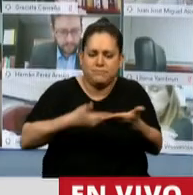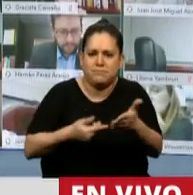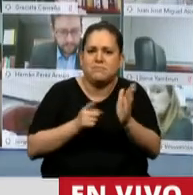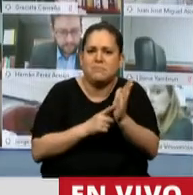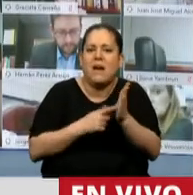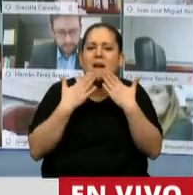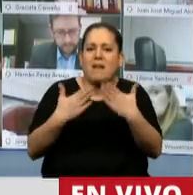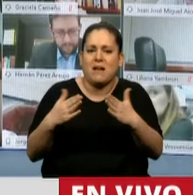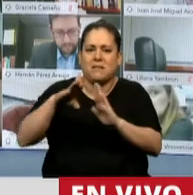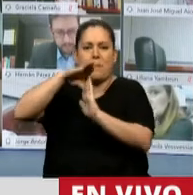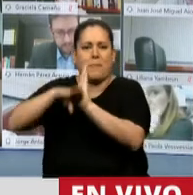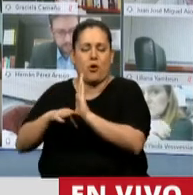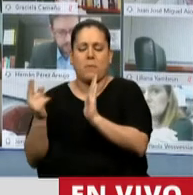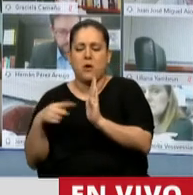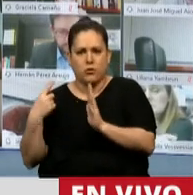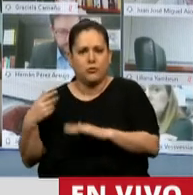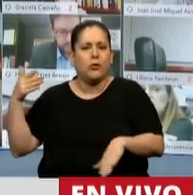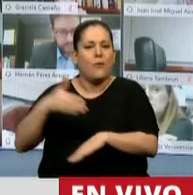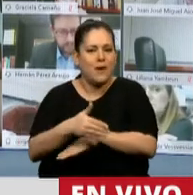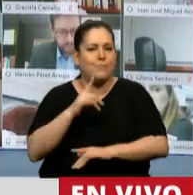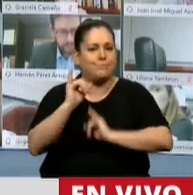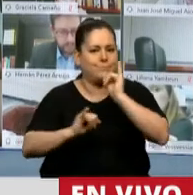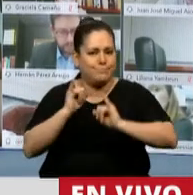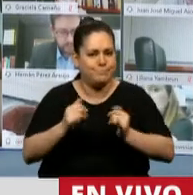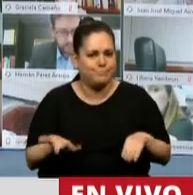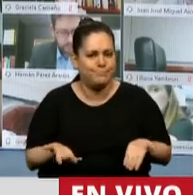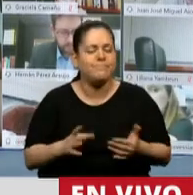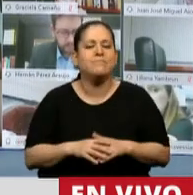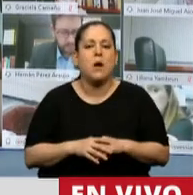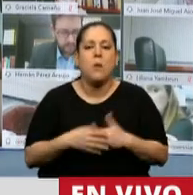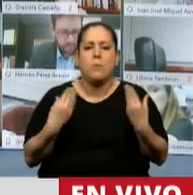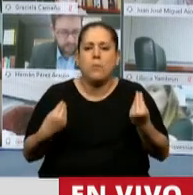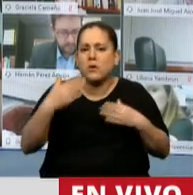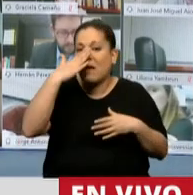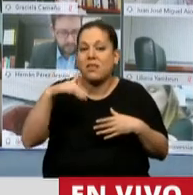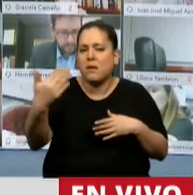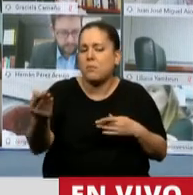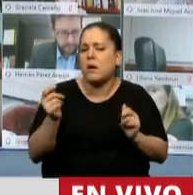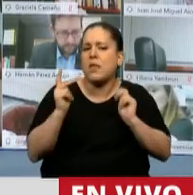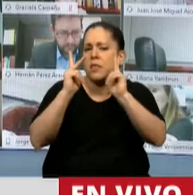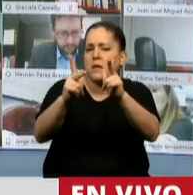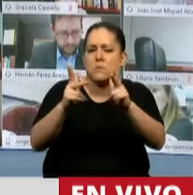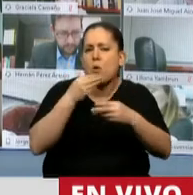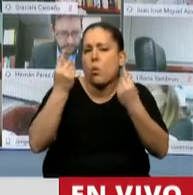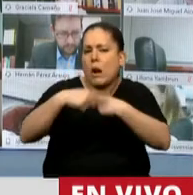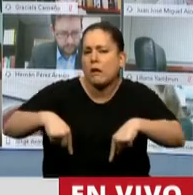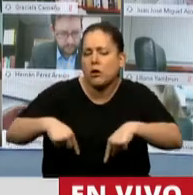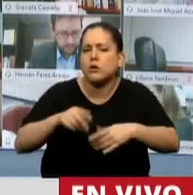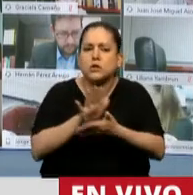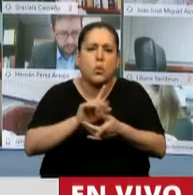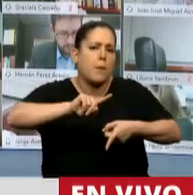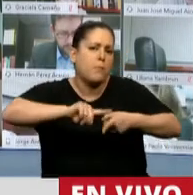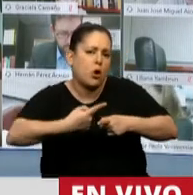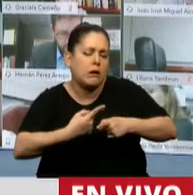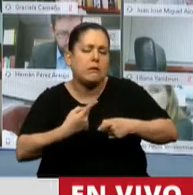programa que aquí venimos a honrar, porque después decimos cualquier cosa sobre la política,